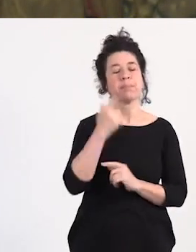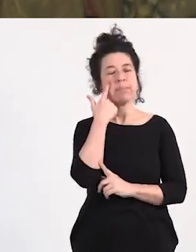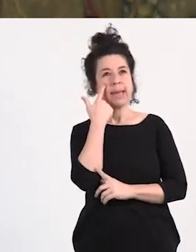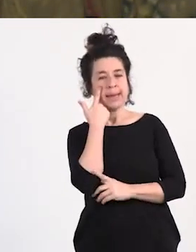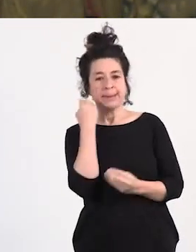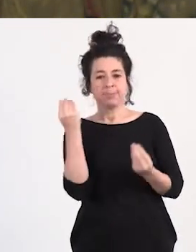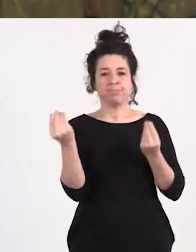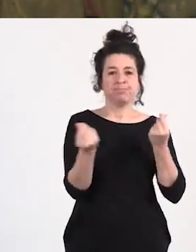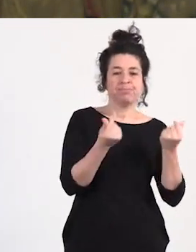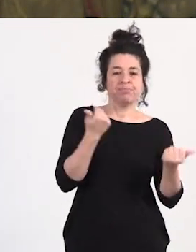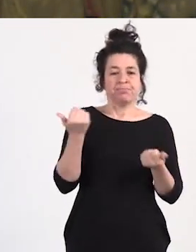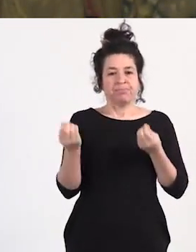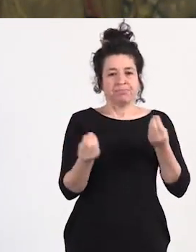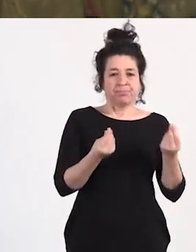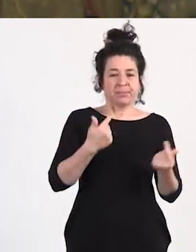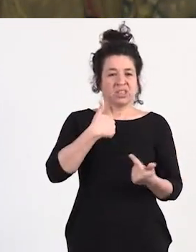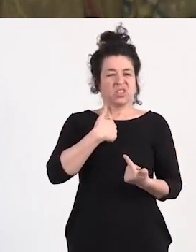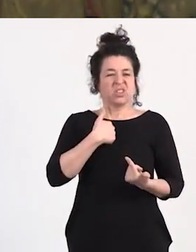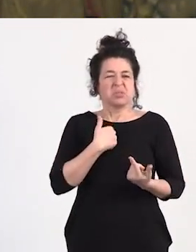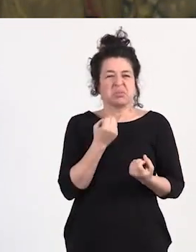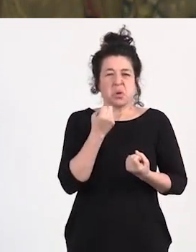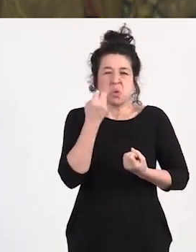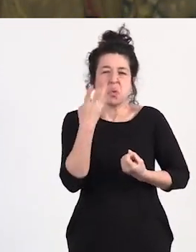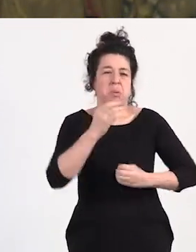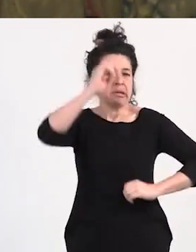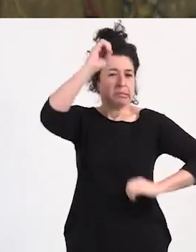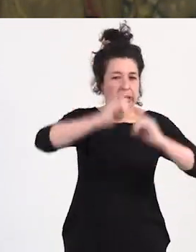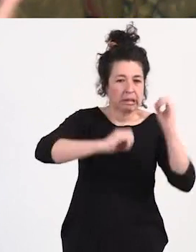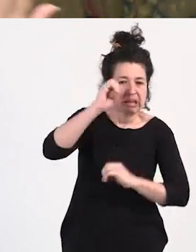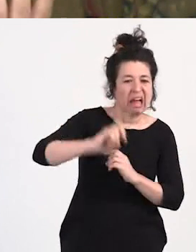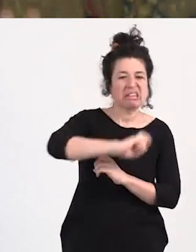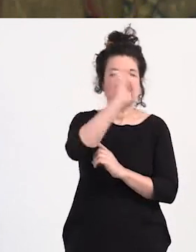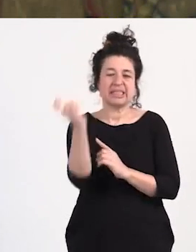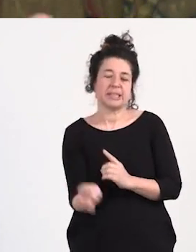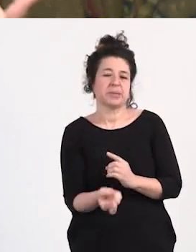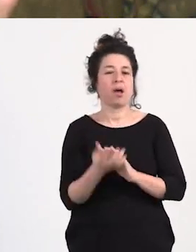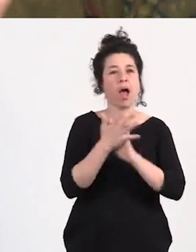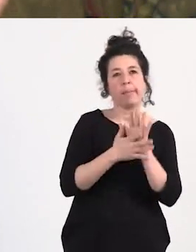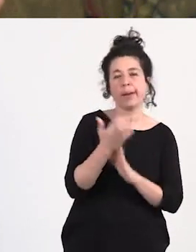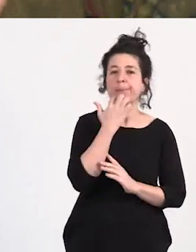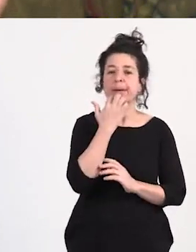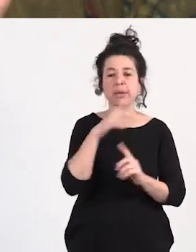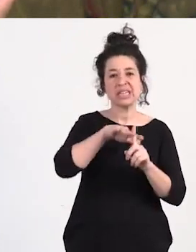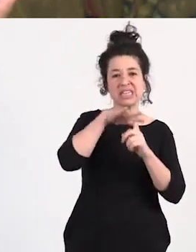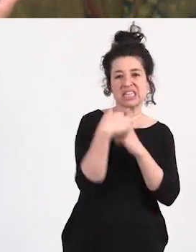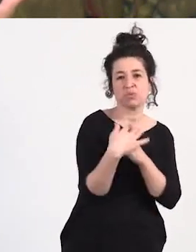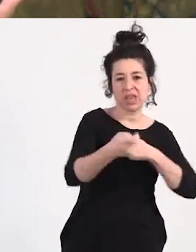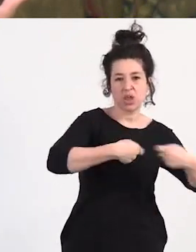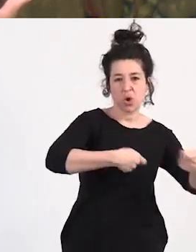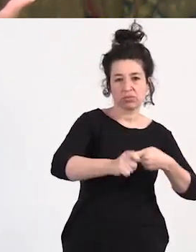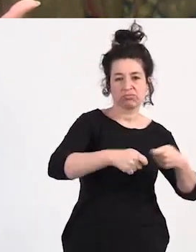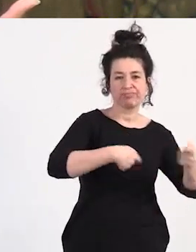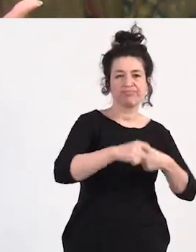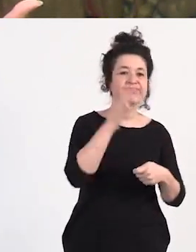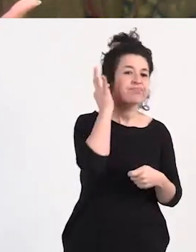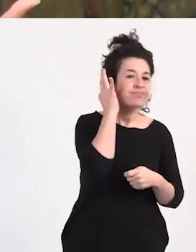Yo no soy tanto de hablar de cifras de cifras sobre situación de trata o personas que ejercen el trabajo sexual